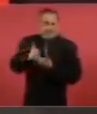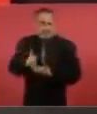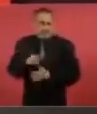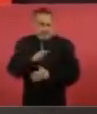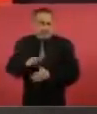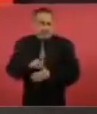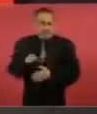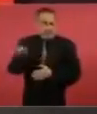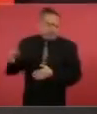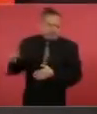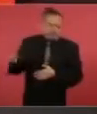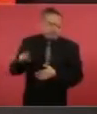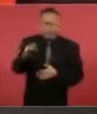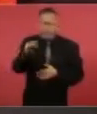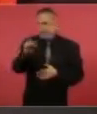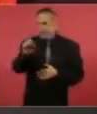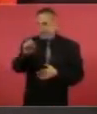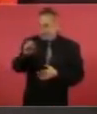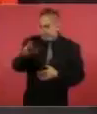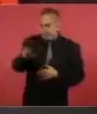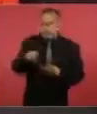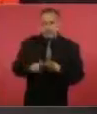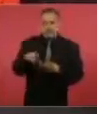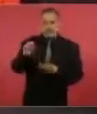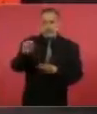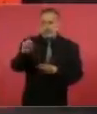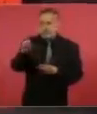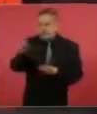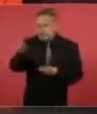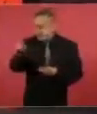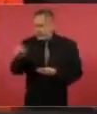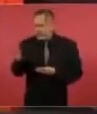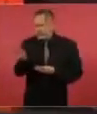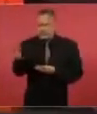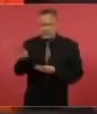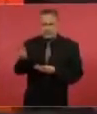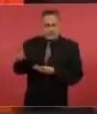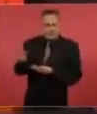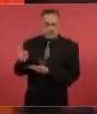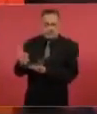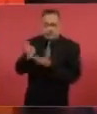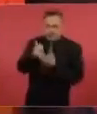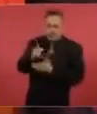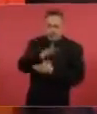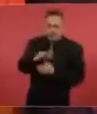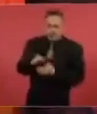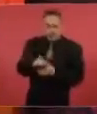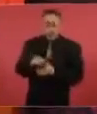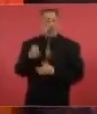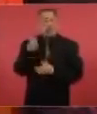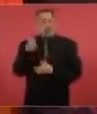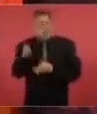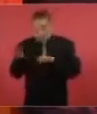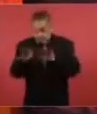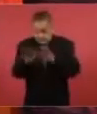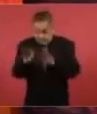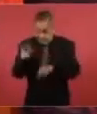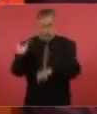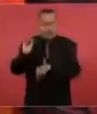tareas de seguridad pública tanto la defensa como Marina y se creó la Guardia Nacional,